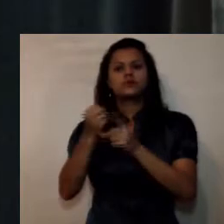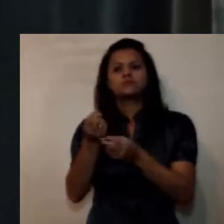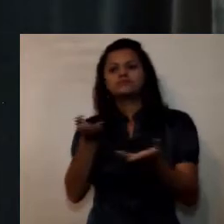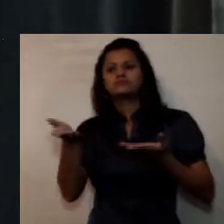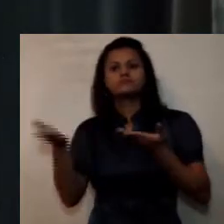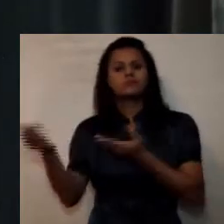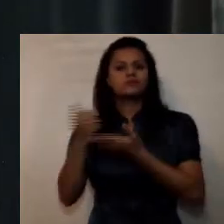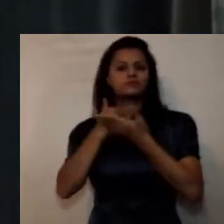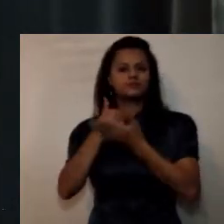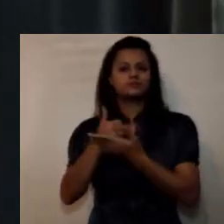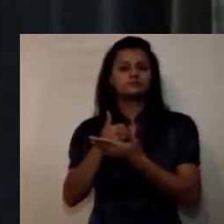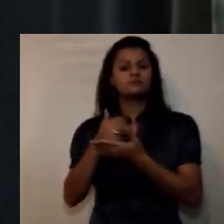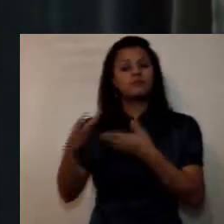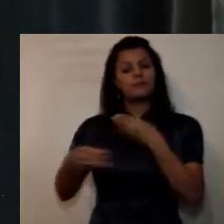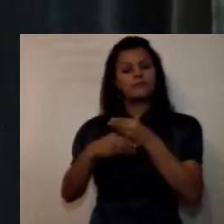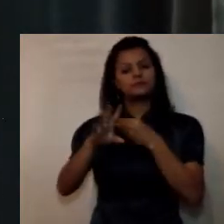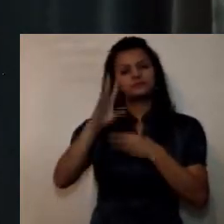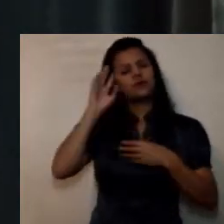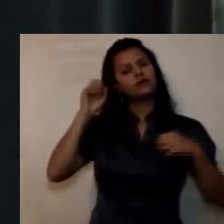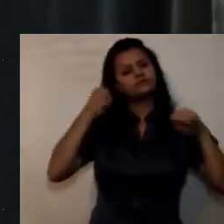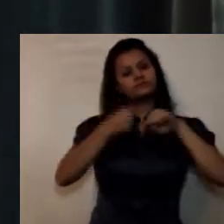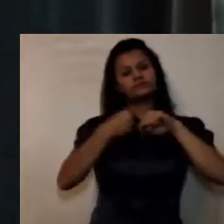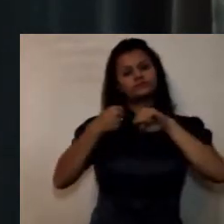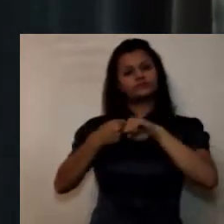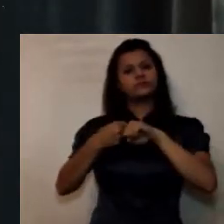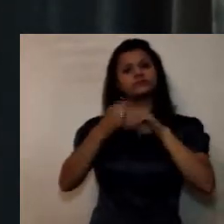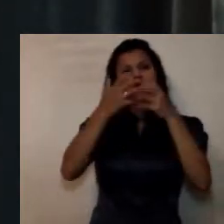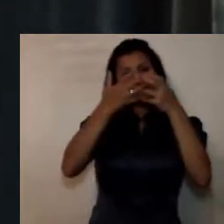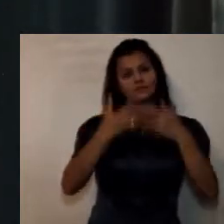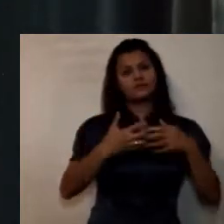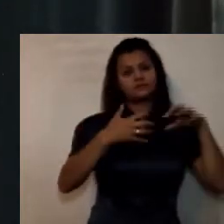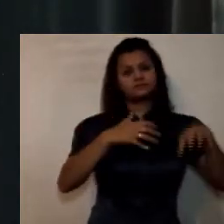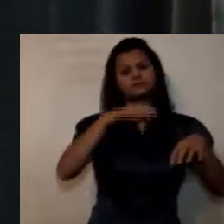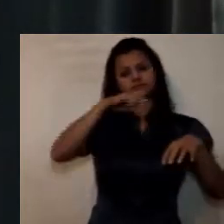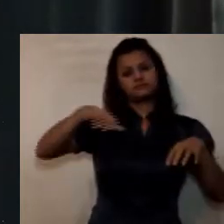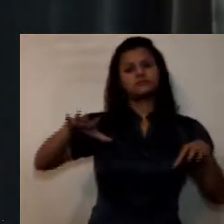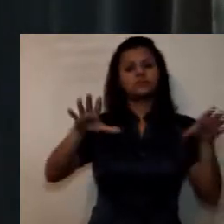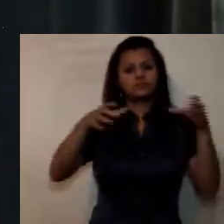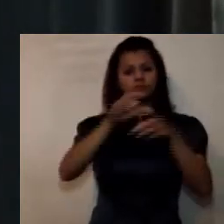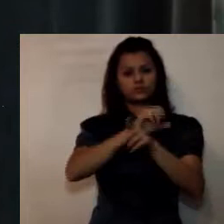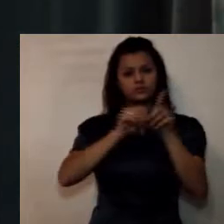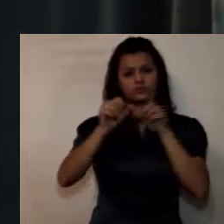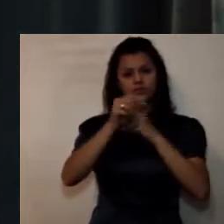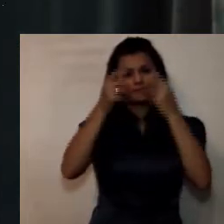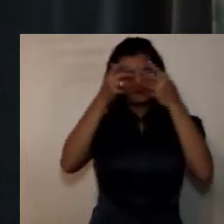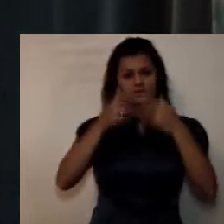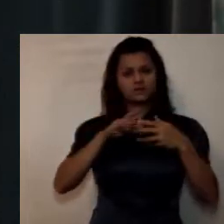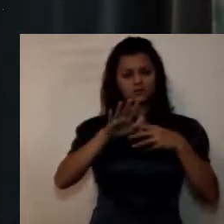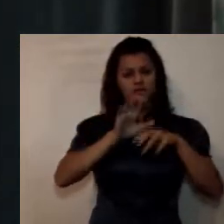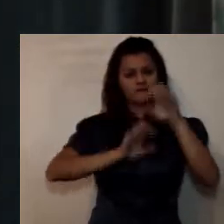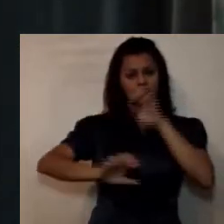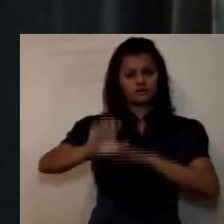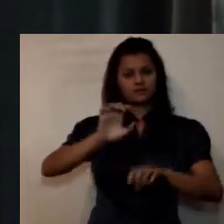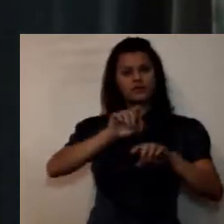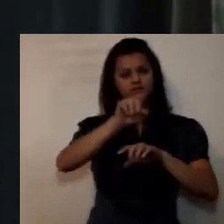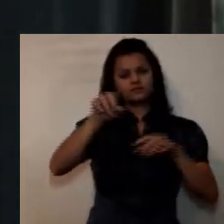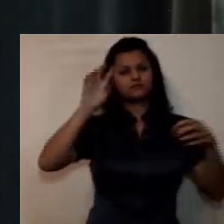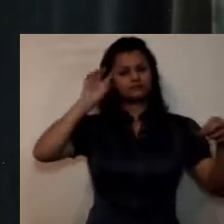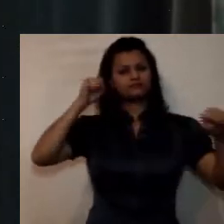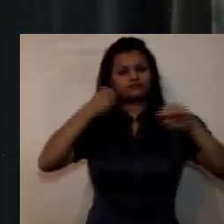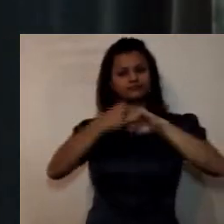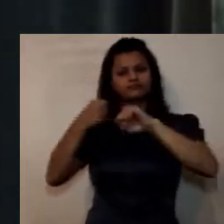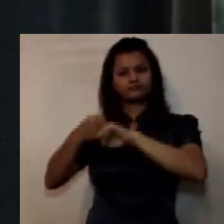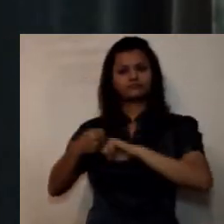contamos con una serie de convenios con cada una de las empresas del grupo social y empresarial de la defensa que como bien sabemos todos